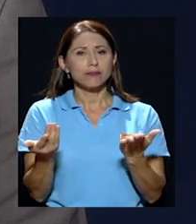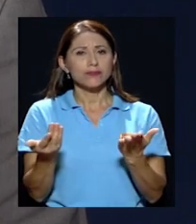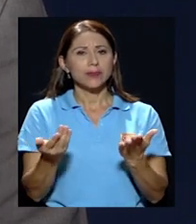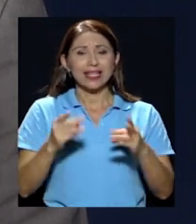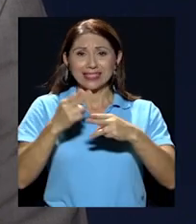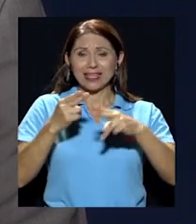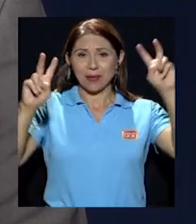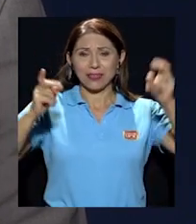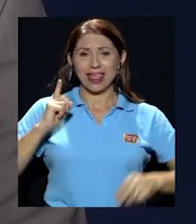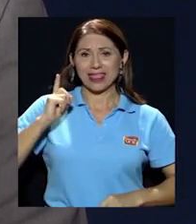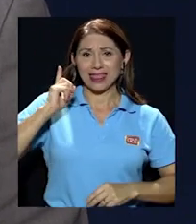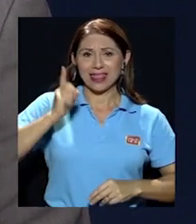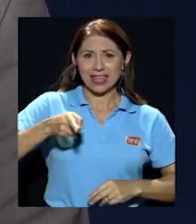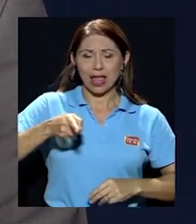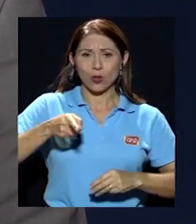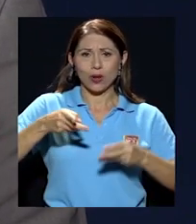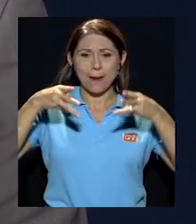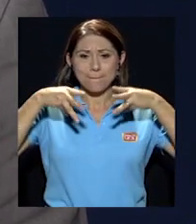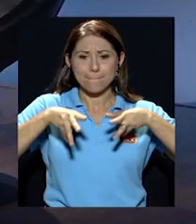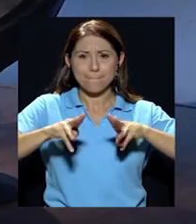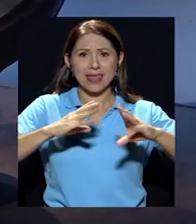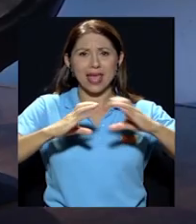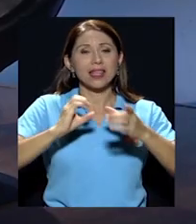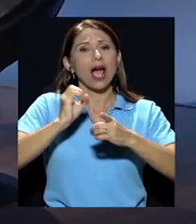Dictadura mediática o tiranía en democracia.